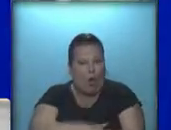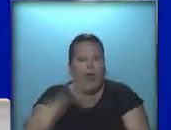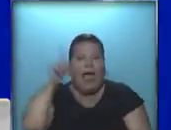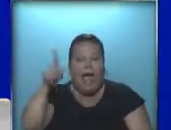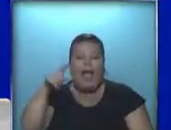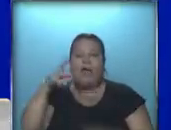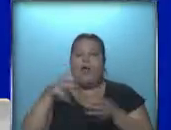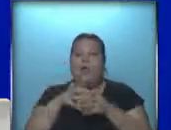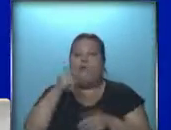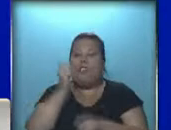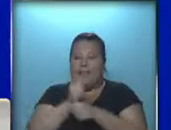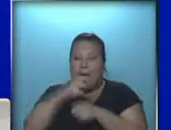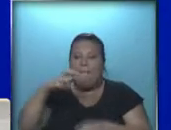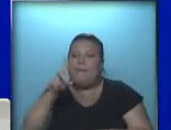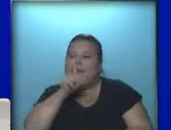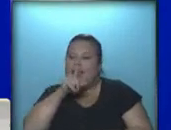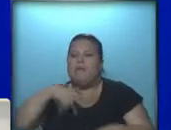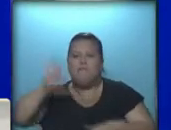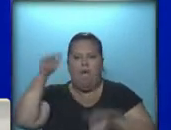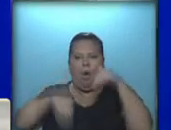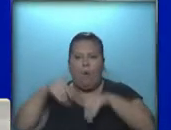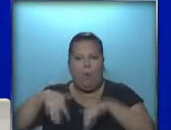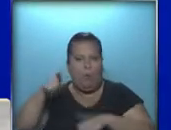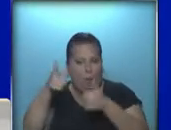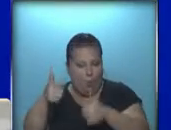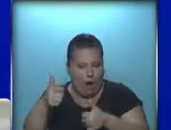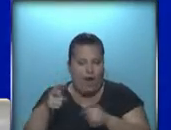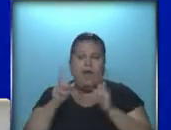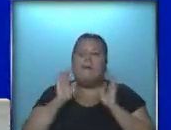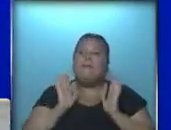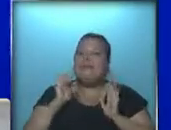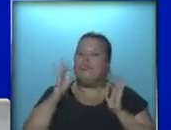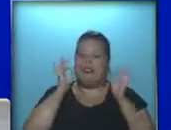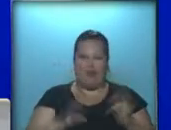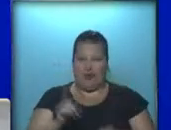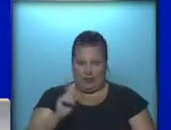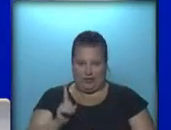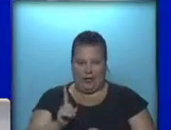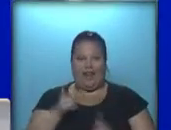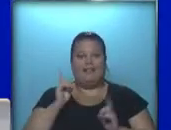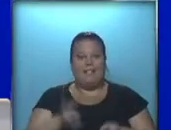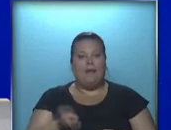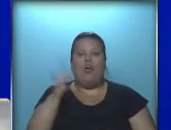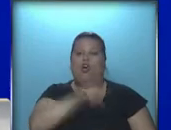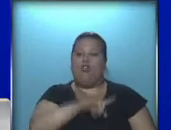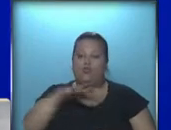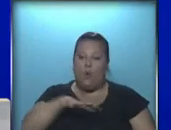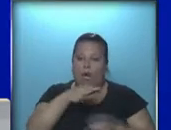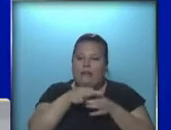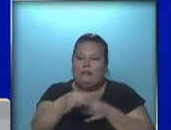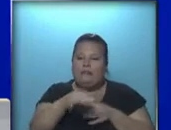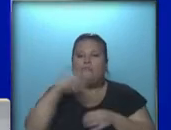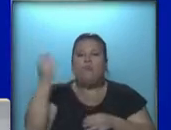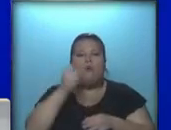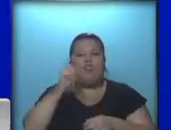donde el PT tiene muy buenas votaciones por lo general, pero no le alcanza. De hecho, Pernambuco, que es una región muy